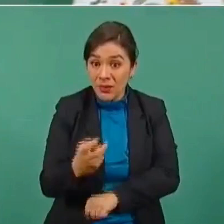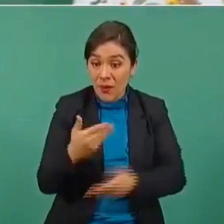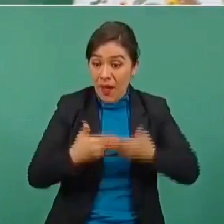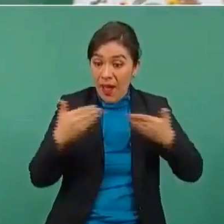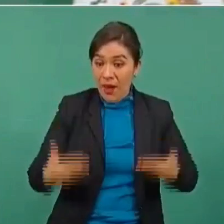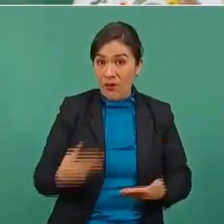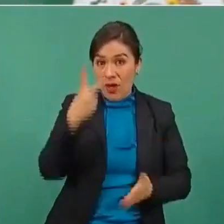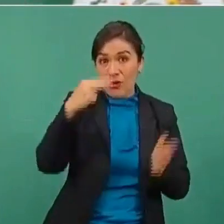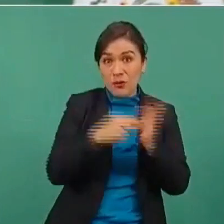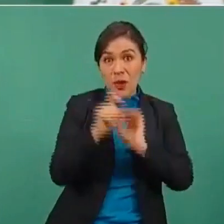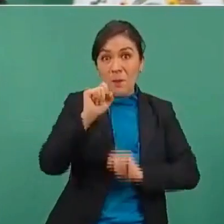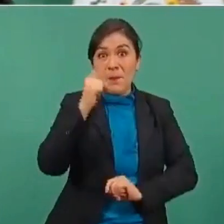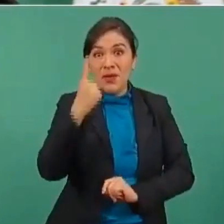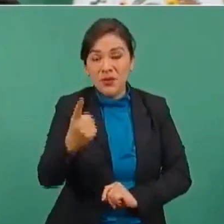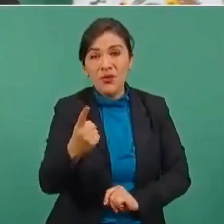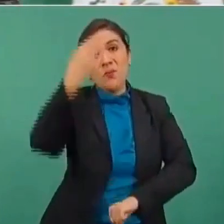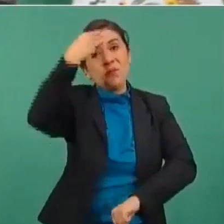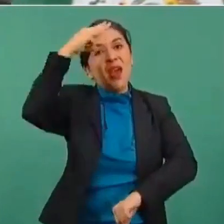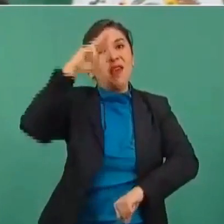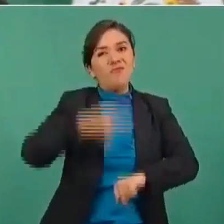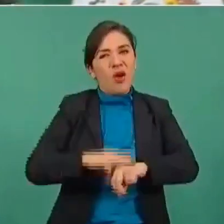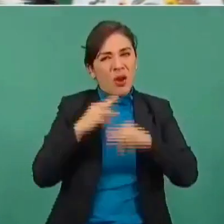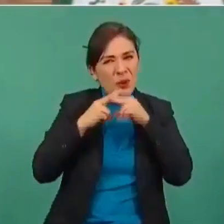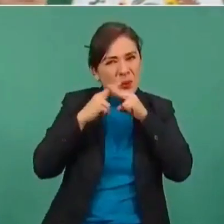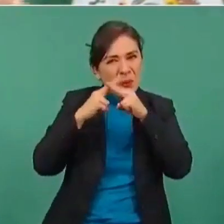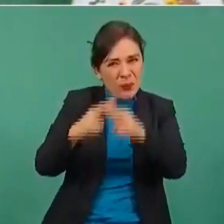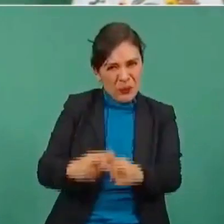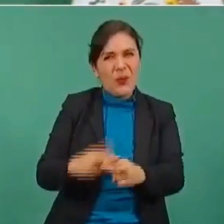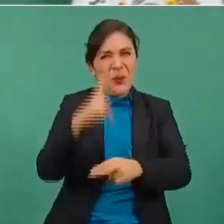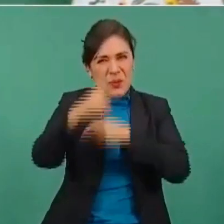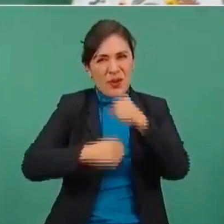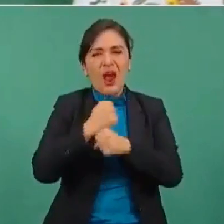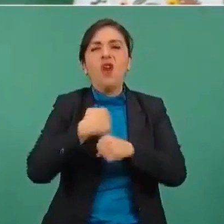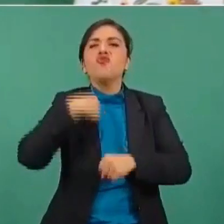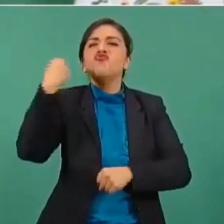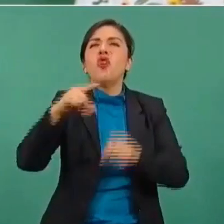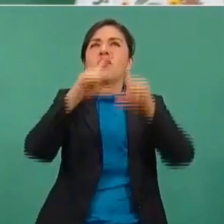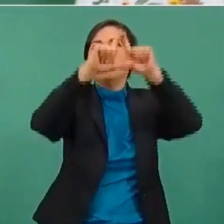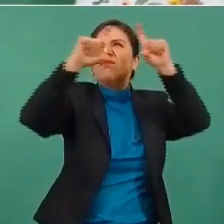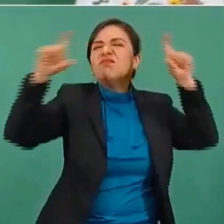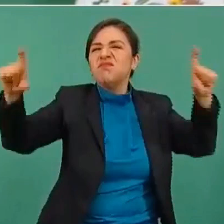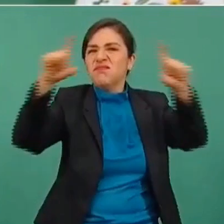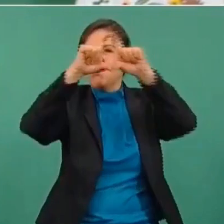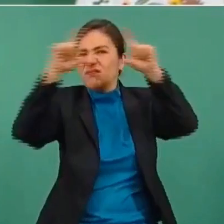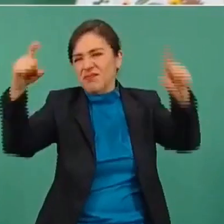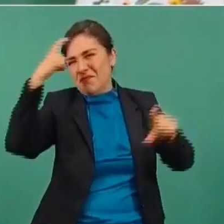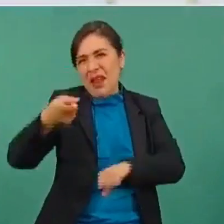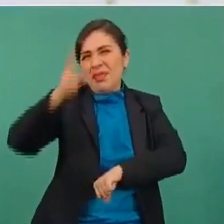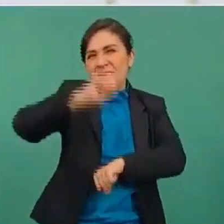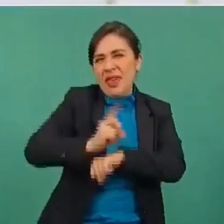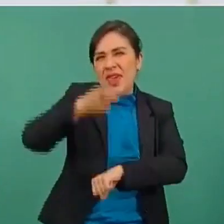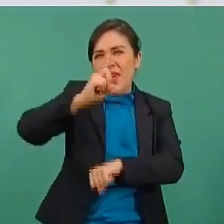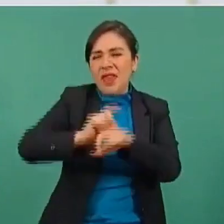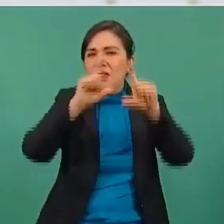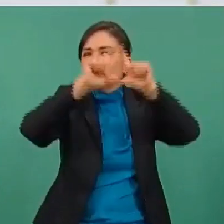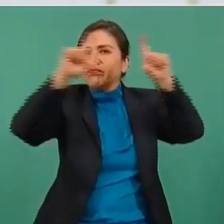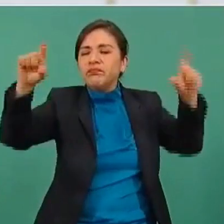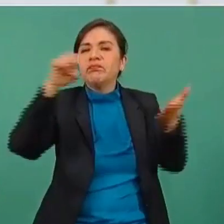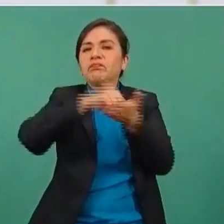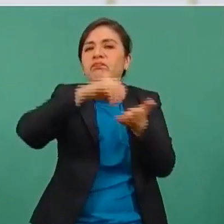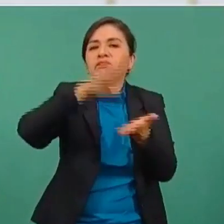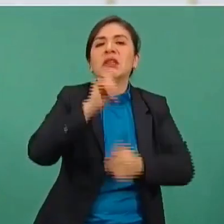el título de todos los eventos, el distintivo es